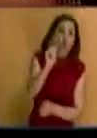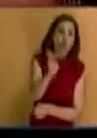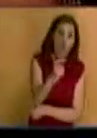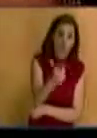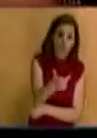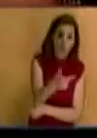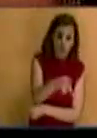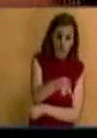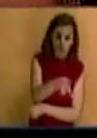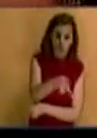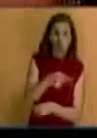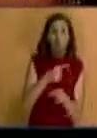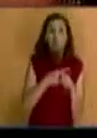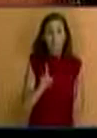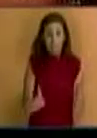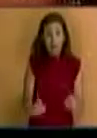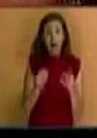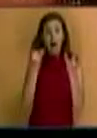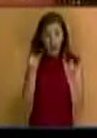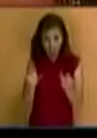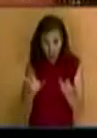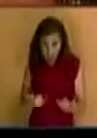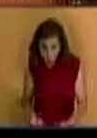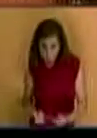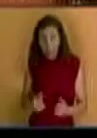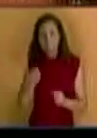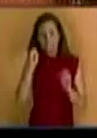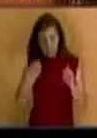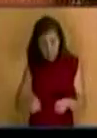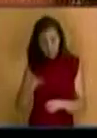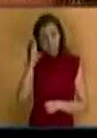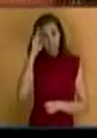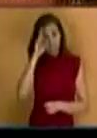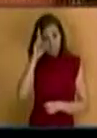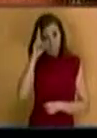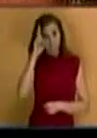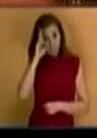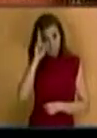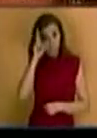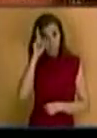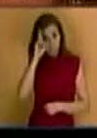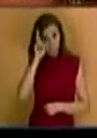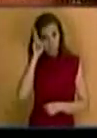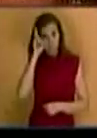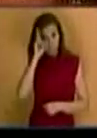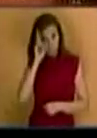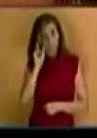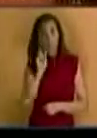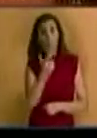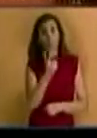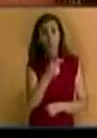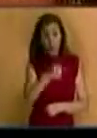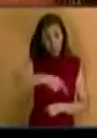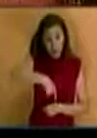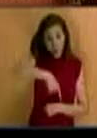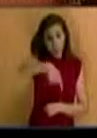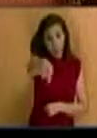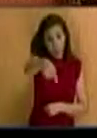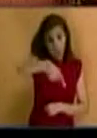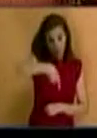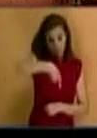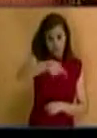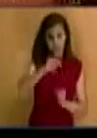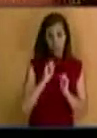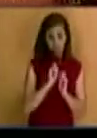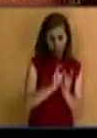por nuestro municipio. ¿Qué sucede? Sí, en eso estamos completamente claros. Sabemos